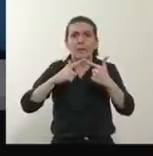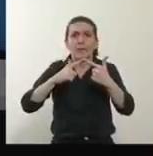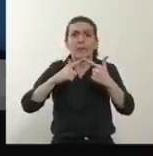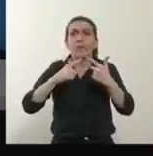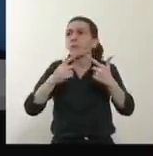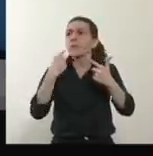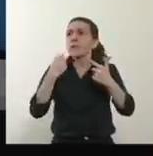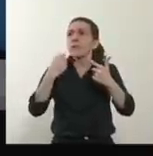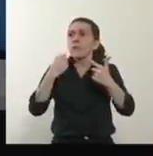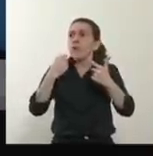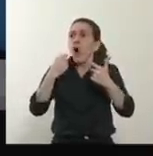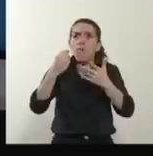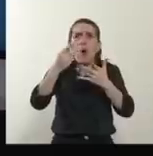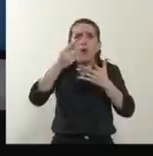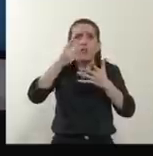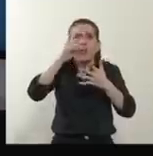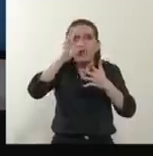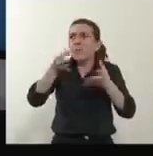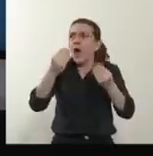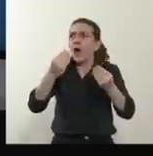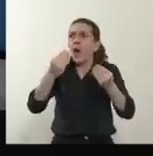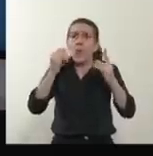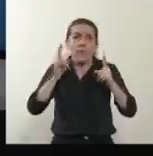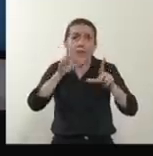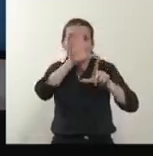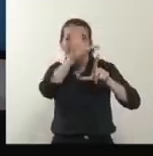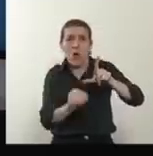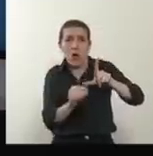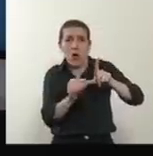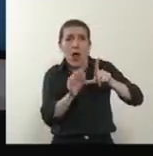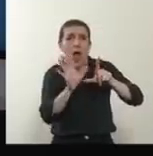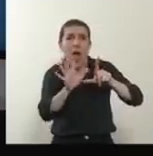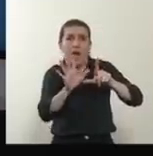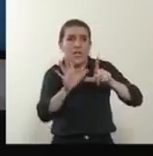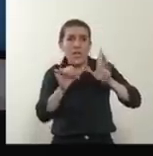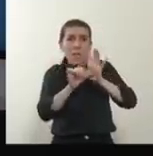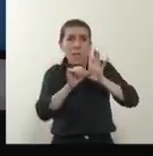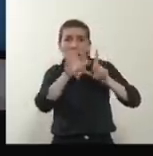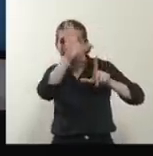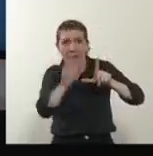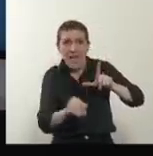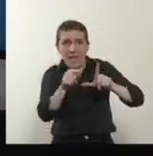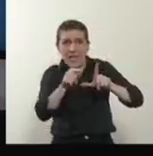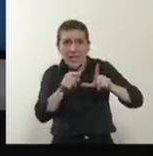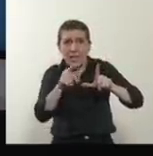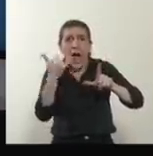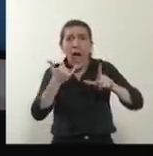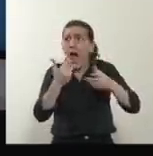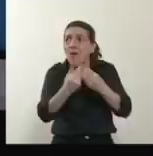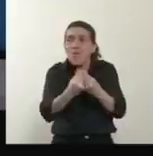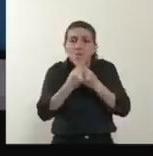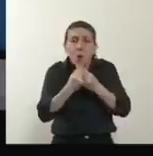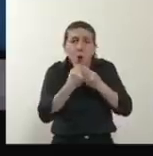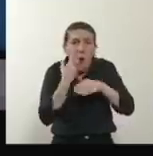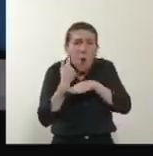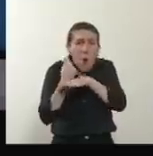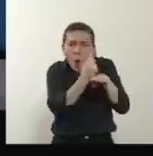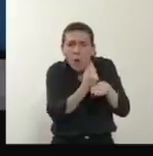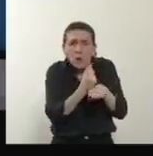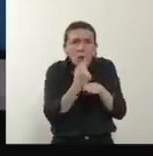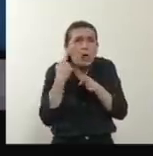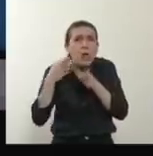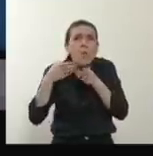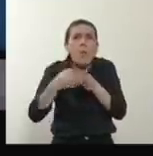¿Cómo se explica esto? Bueno, esta es la conformación del país que nos dimos. Un país que concentra mucho en el puerto de Buenos Aires